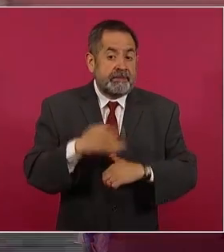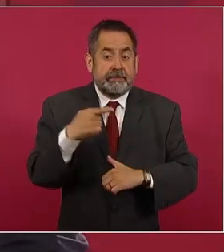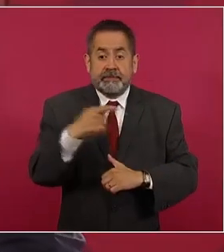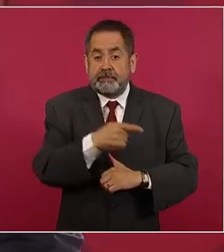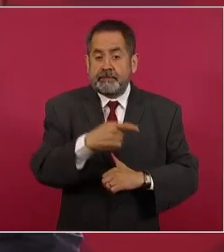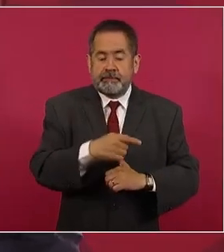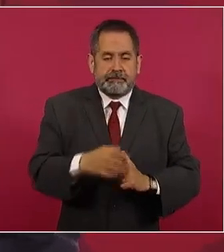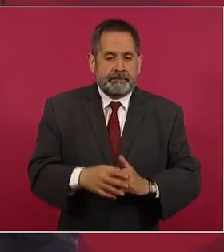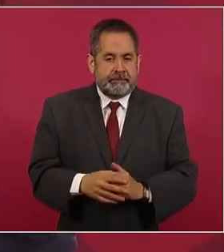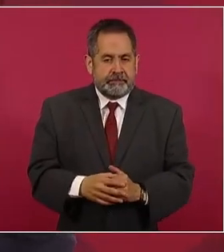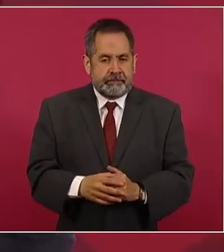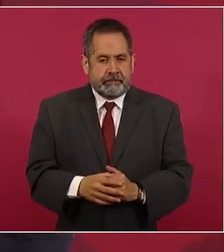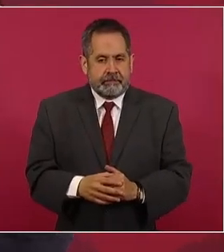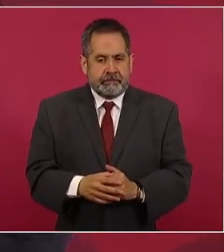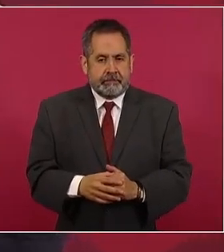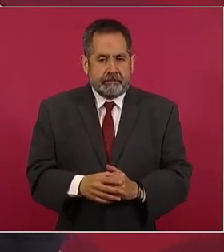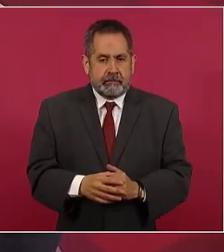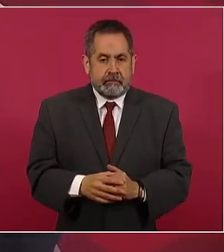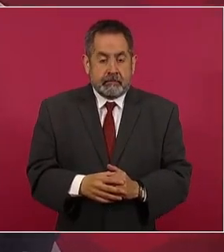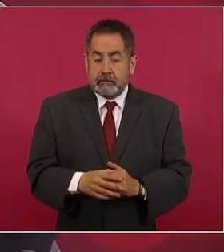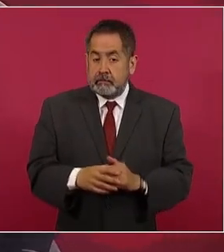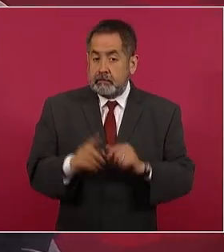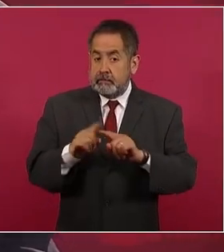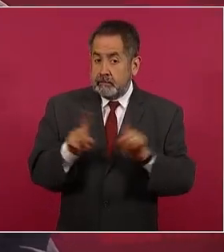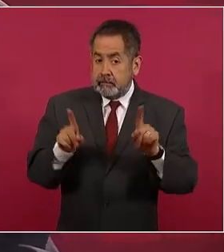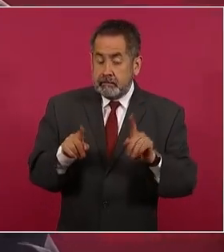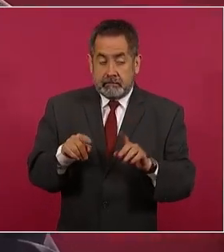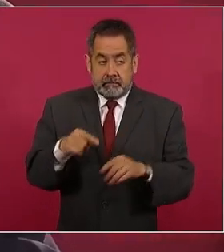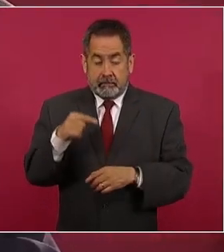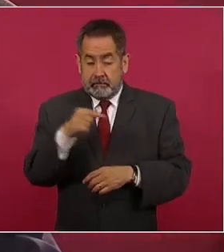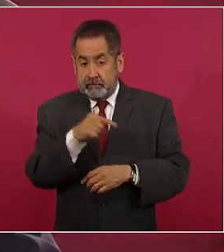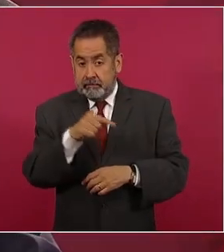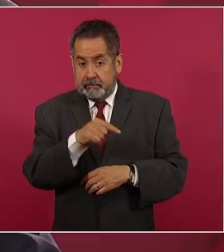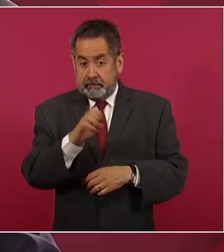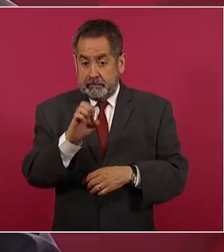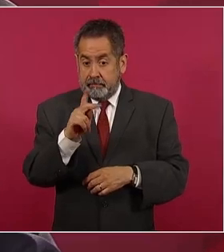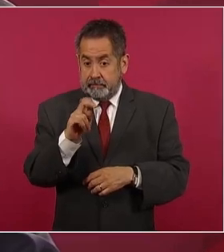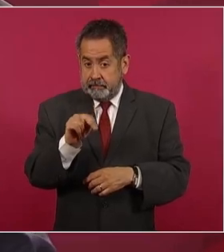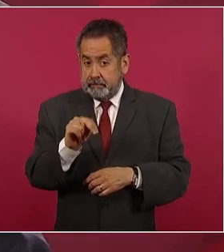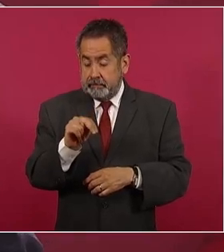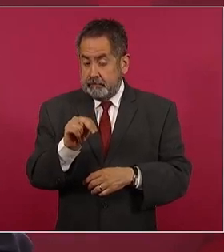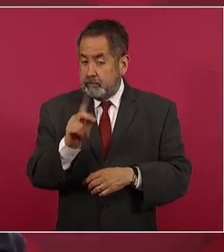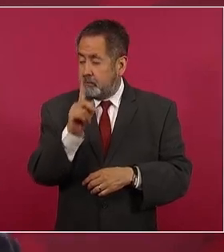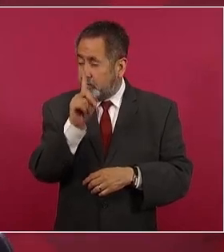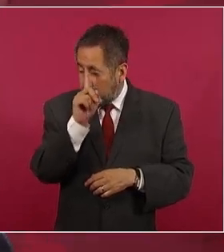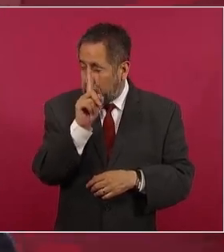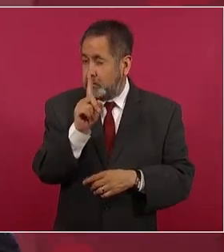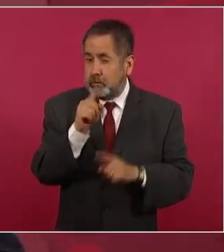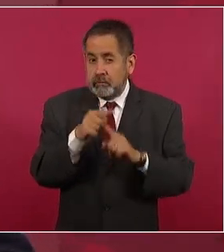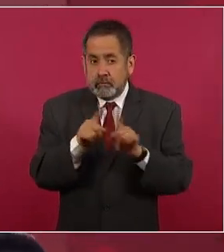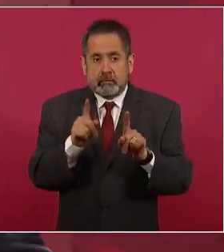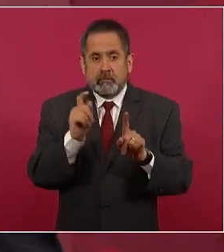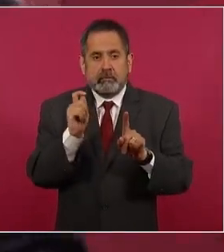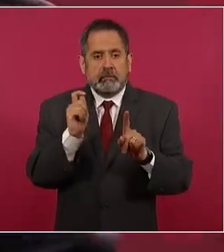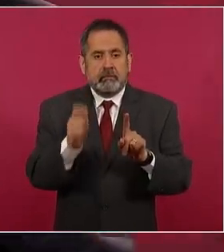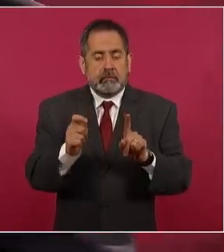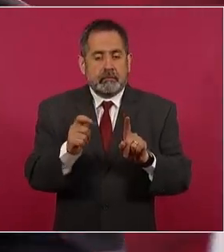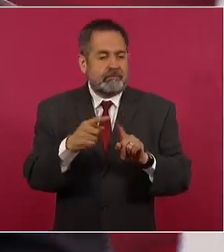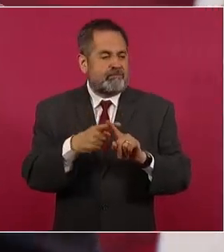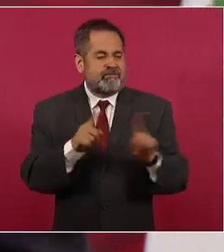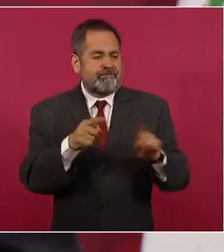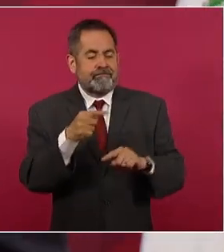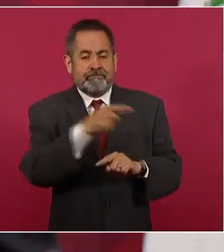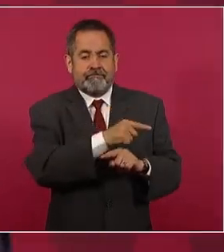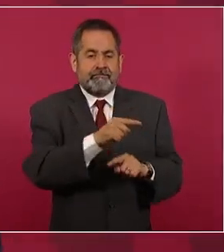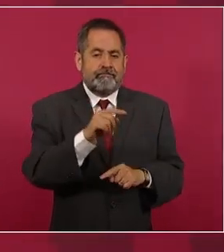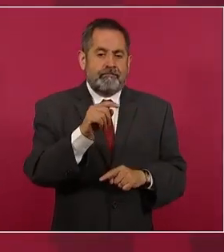Porque, a diferencia de Calderón y